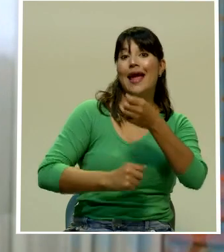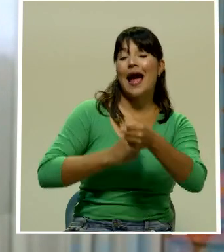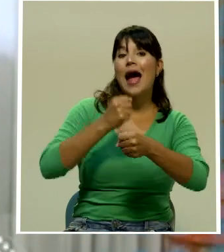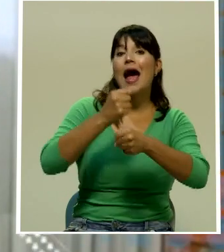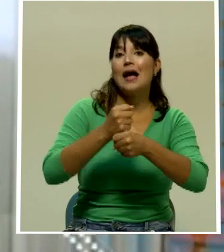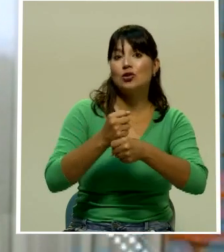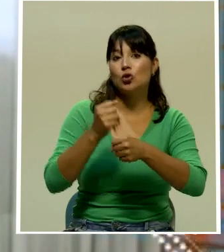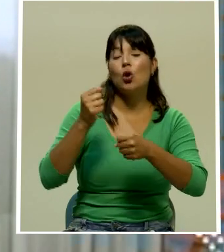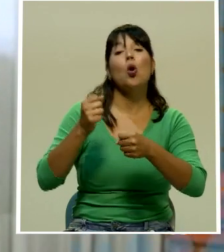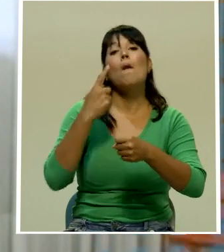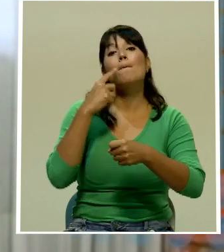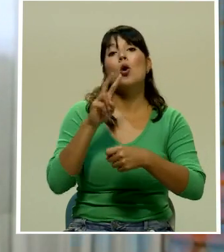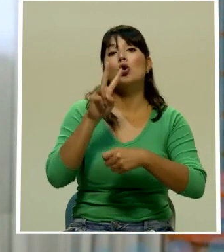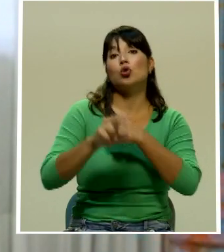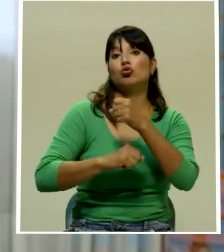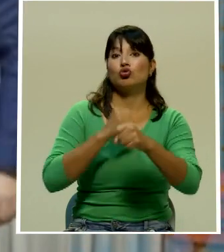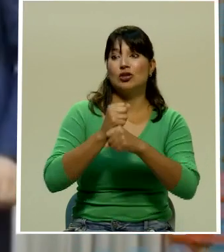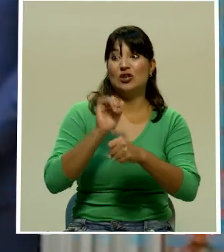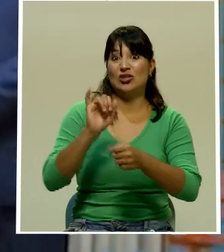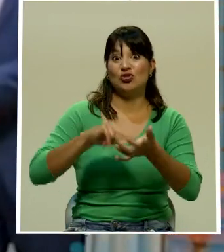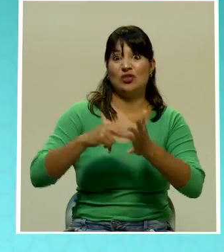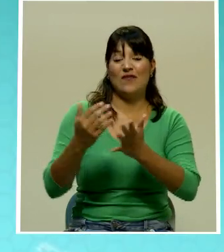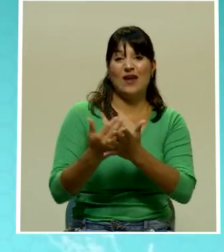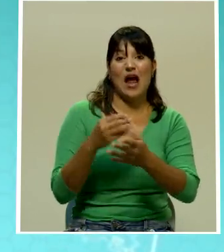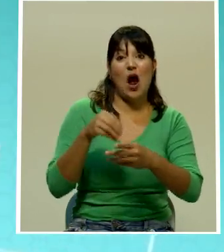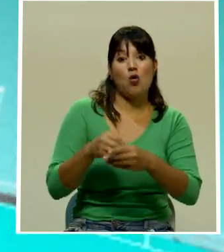eso habrá un ahorro millonario en los gastos.